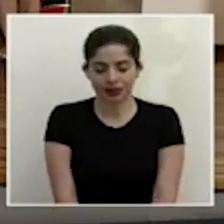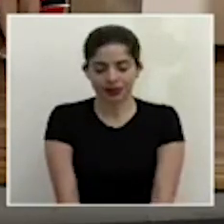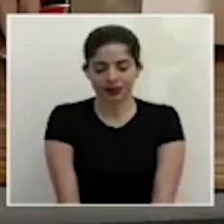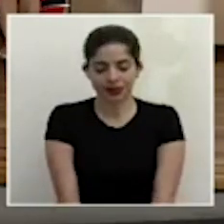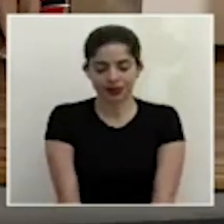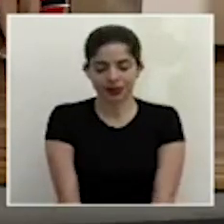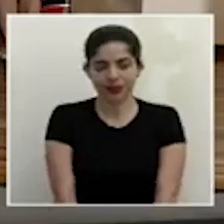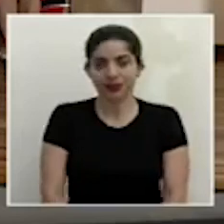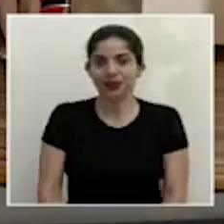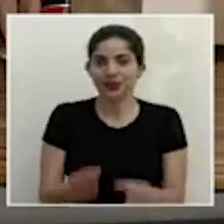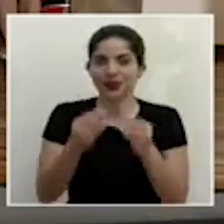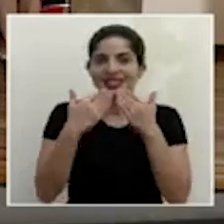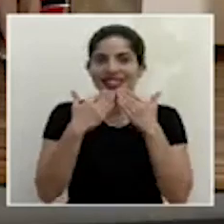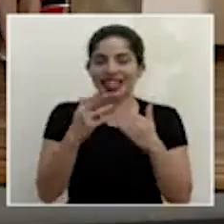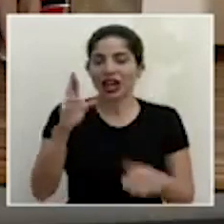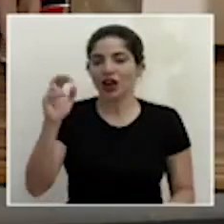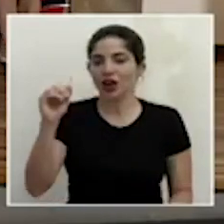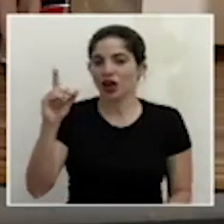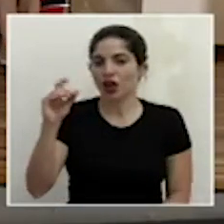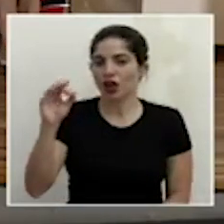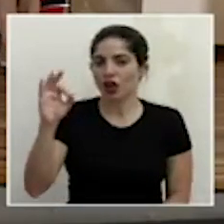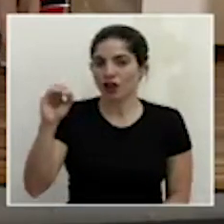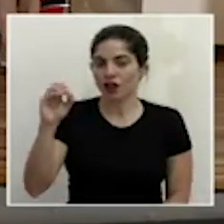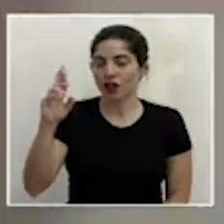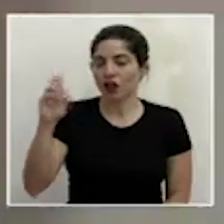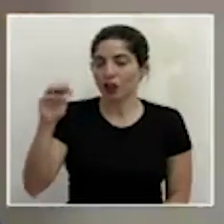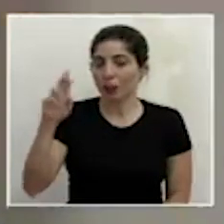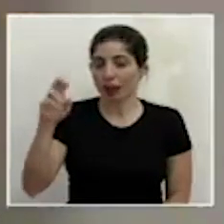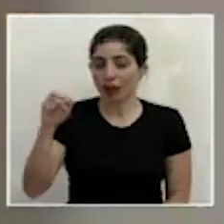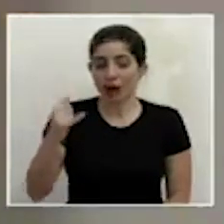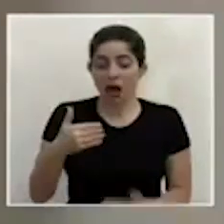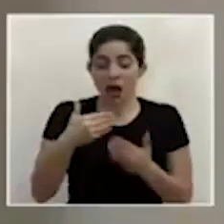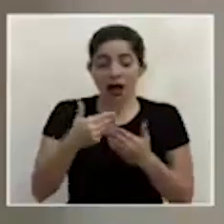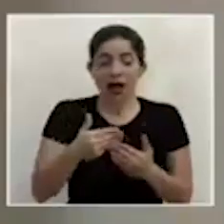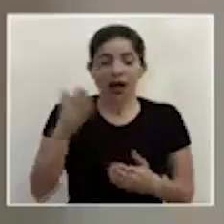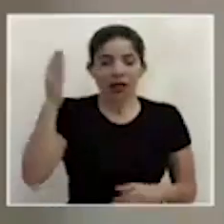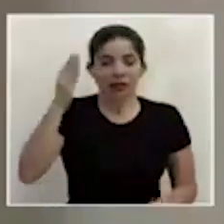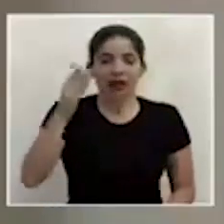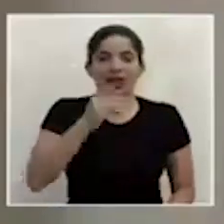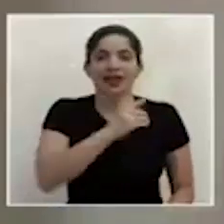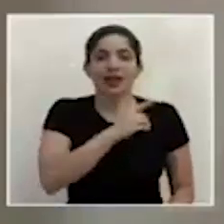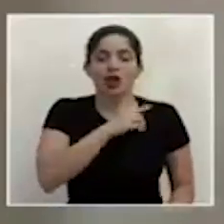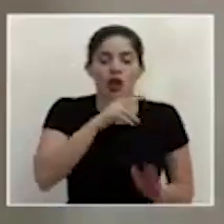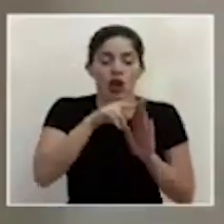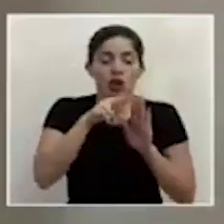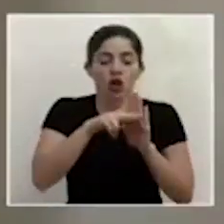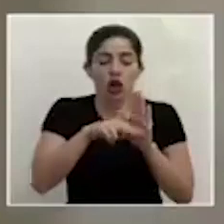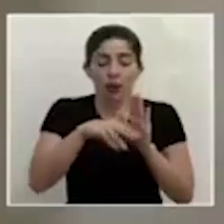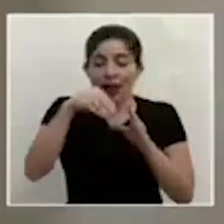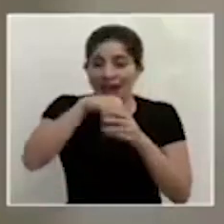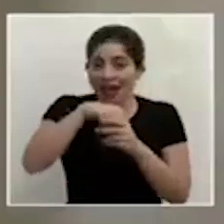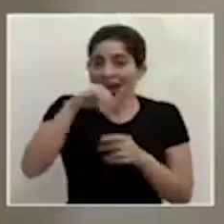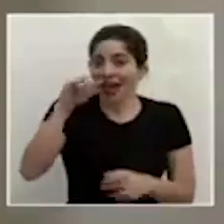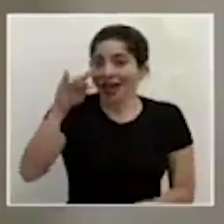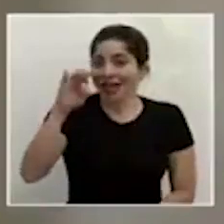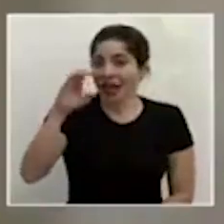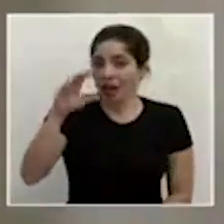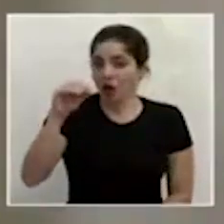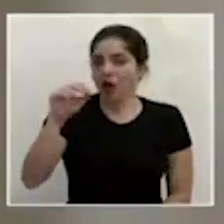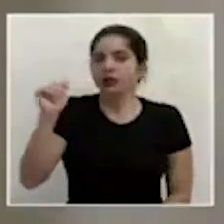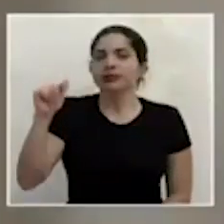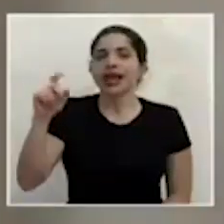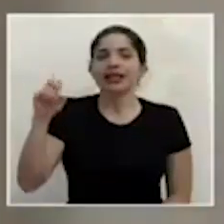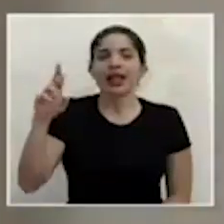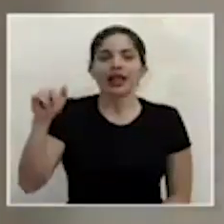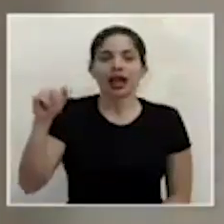muchas gracias a don Rodolfo Romero a continuación escucharemos a la directora de normalización del INTECO Alexandra Rodríguez quien nos